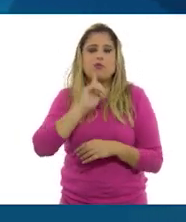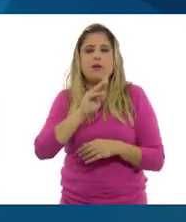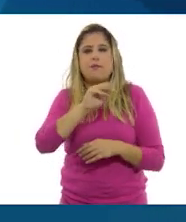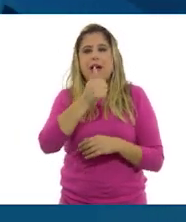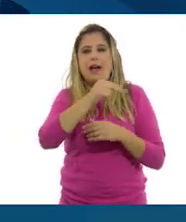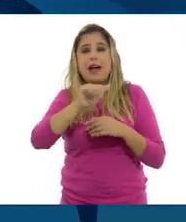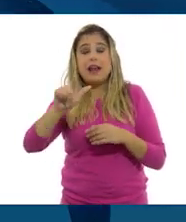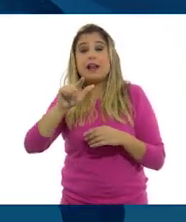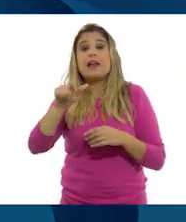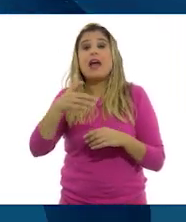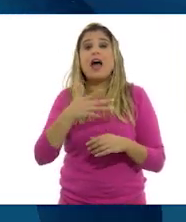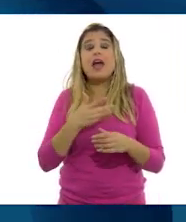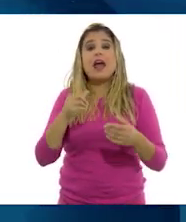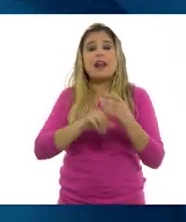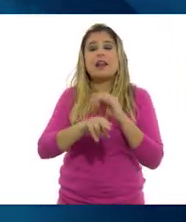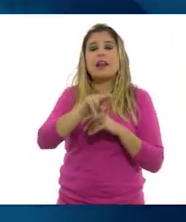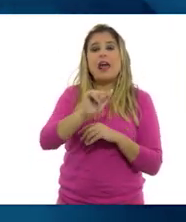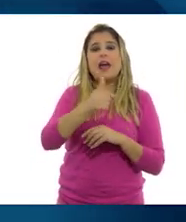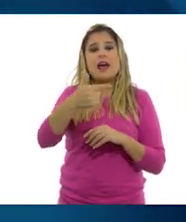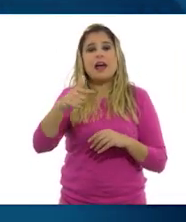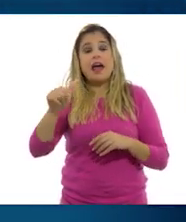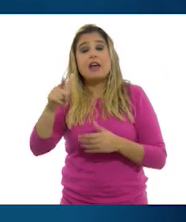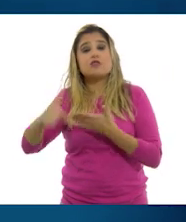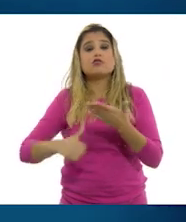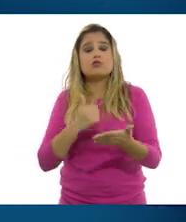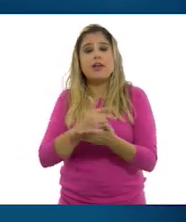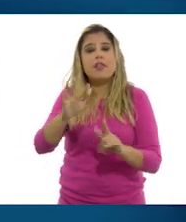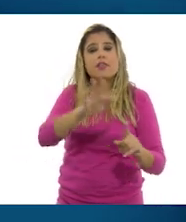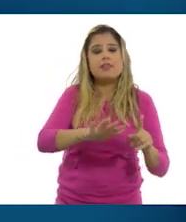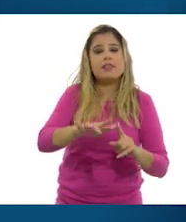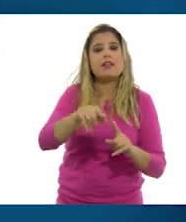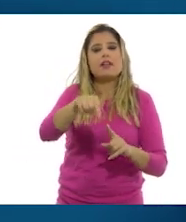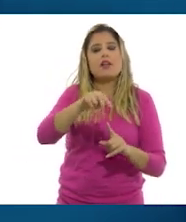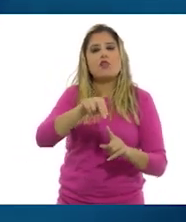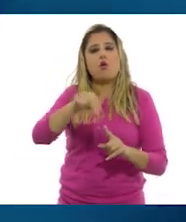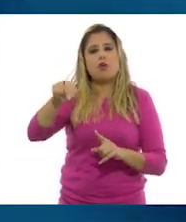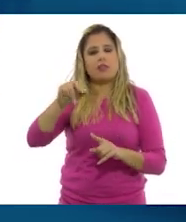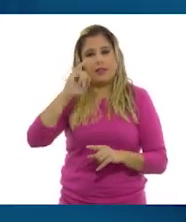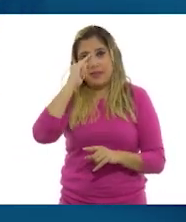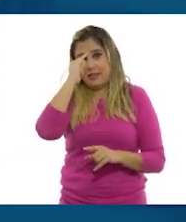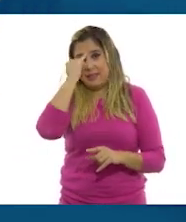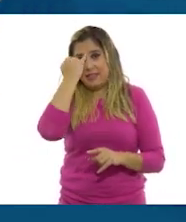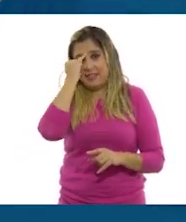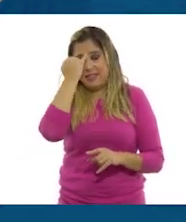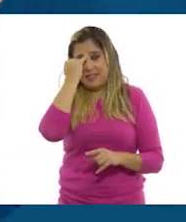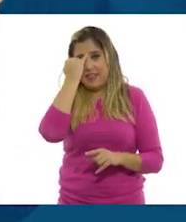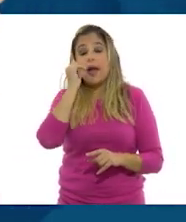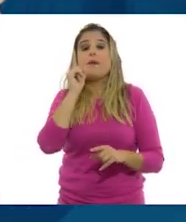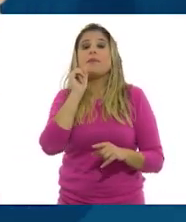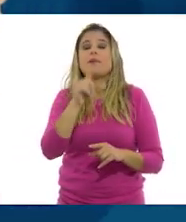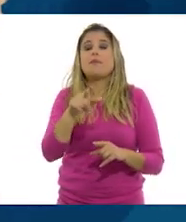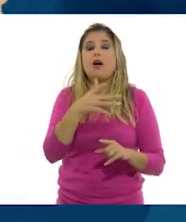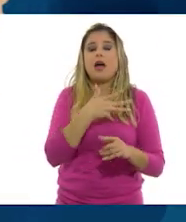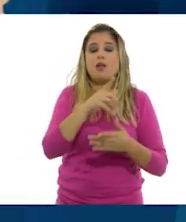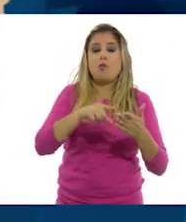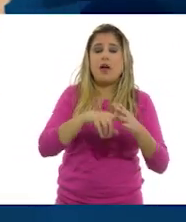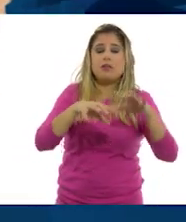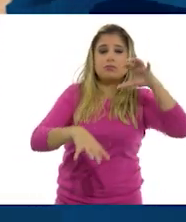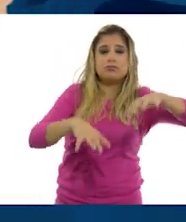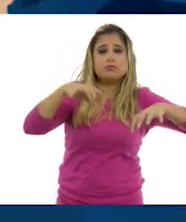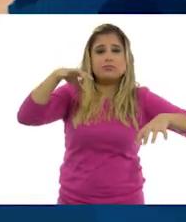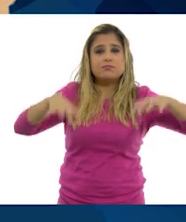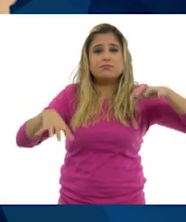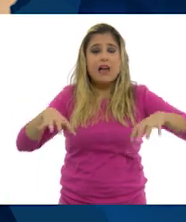y se encuentra en Agra, que es una ciudad que se ubica al norte de la India. Así como estas, hay otras